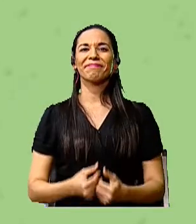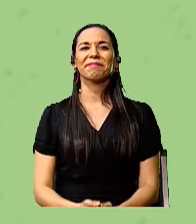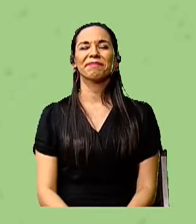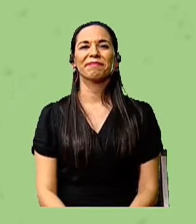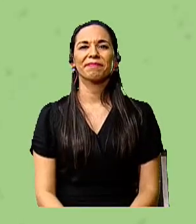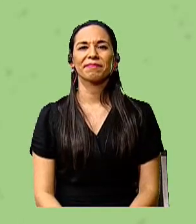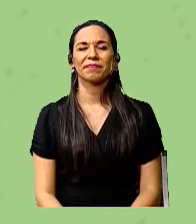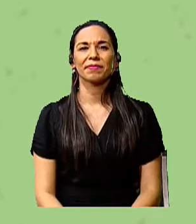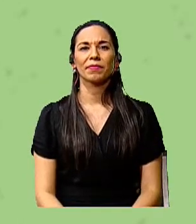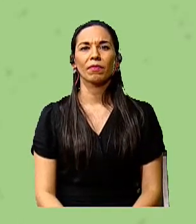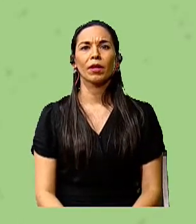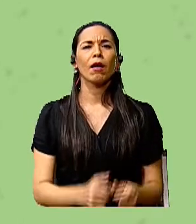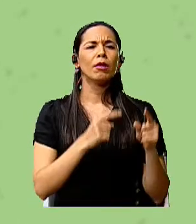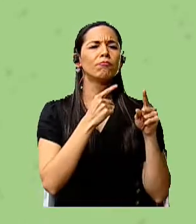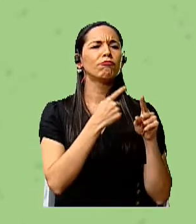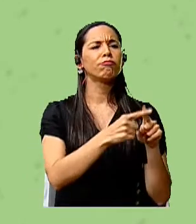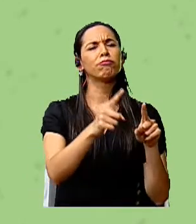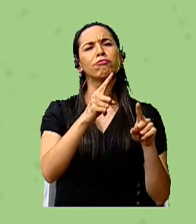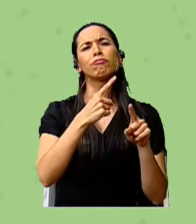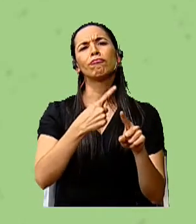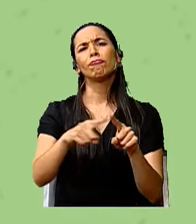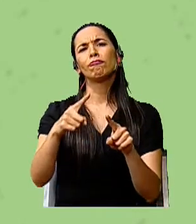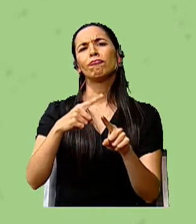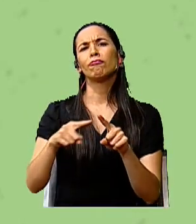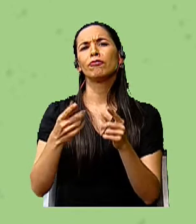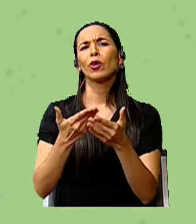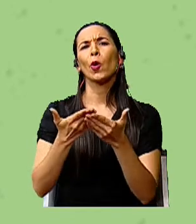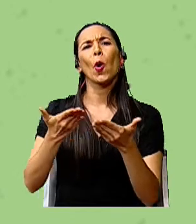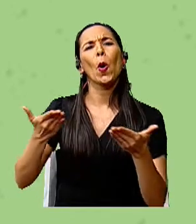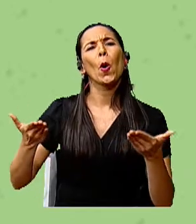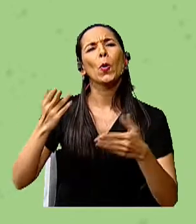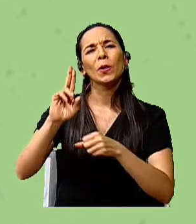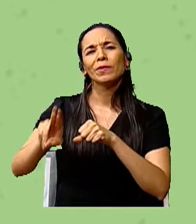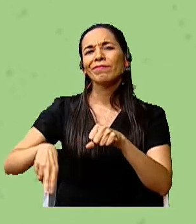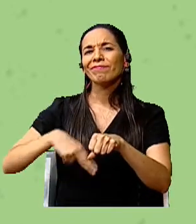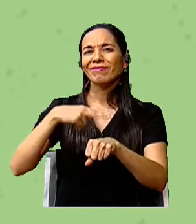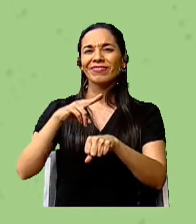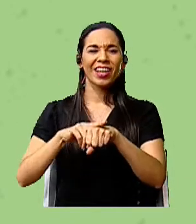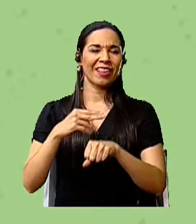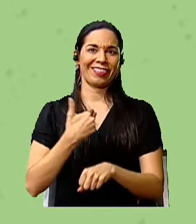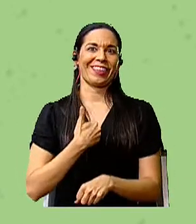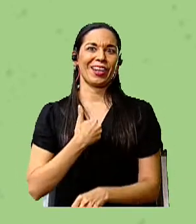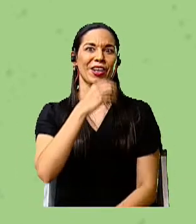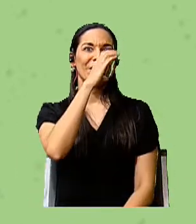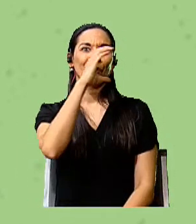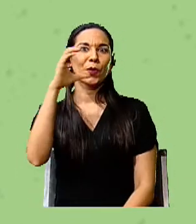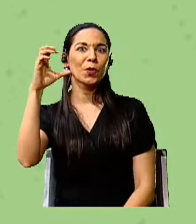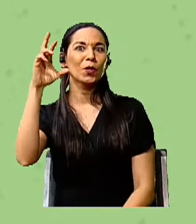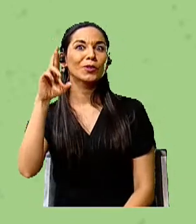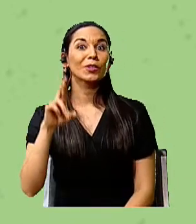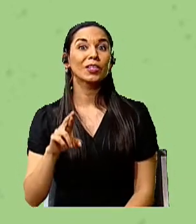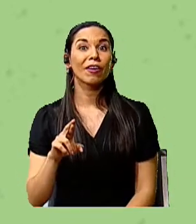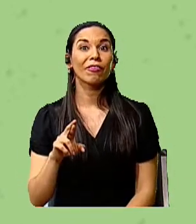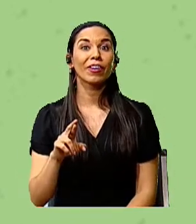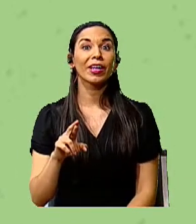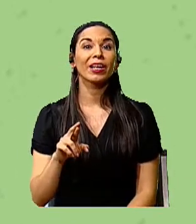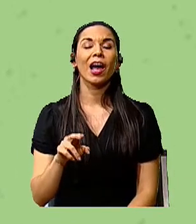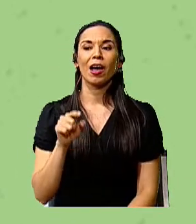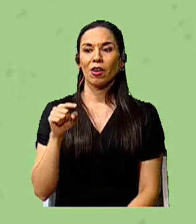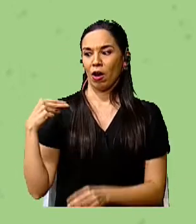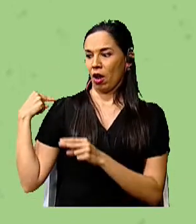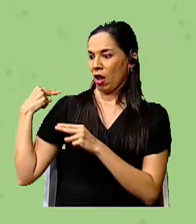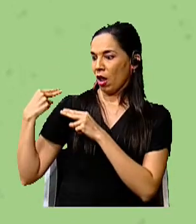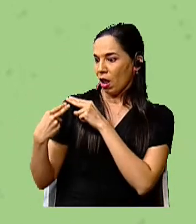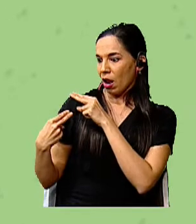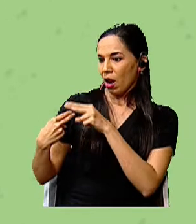La variedad y cantidad de recursos naturales que tiene Costa Rica es una de las herencias